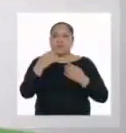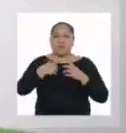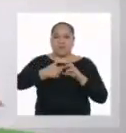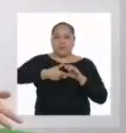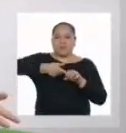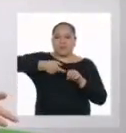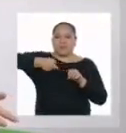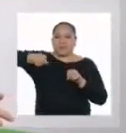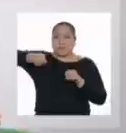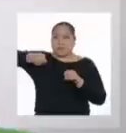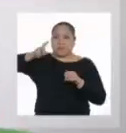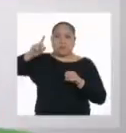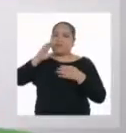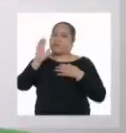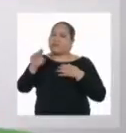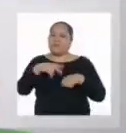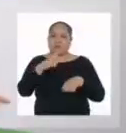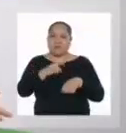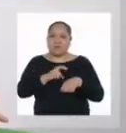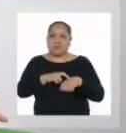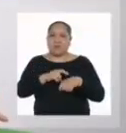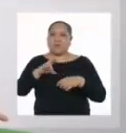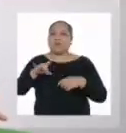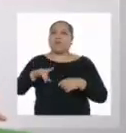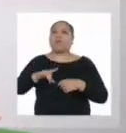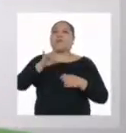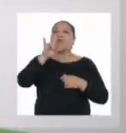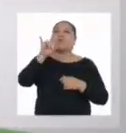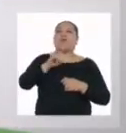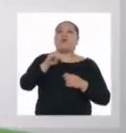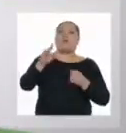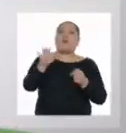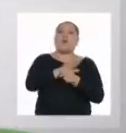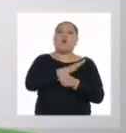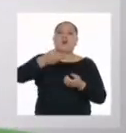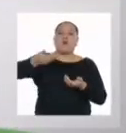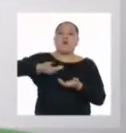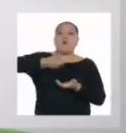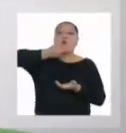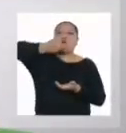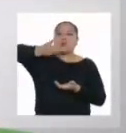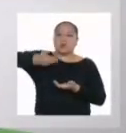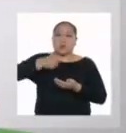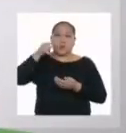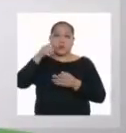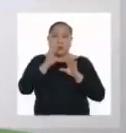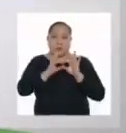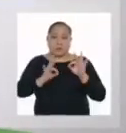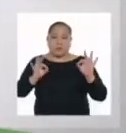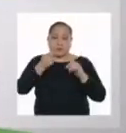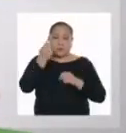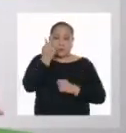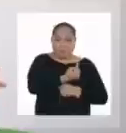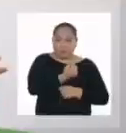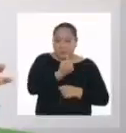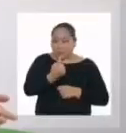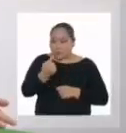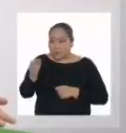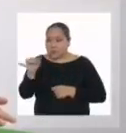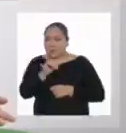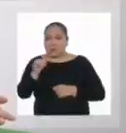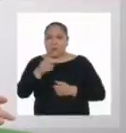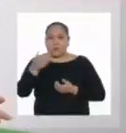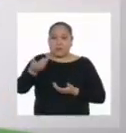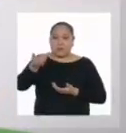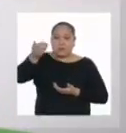jeringa, no hay problema. Pueden utilizar una cuchara. Aquí lo importante es que todas las muestras tengan la misma